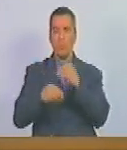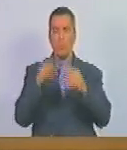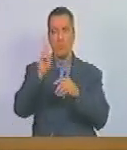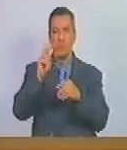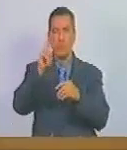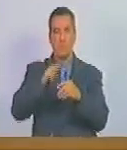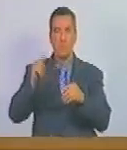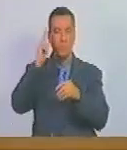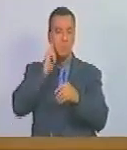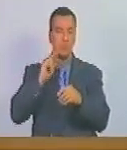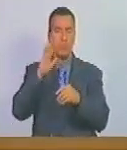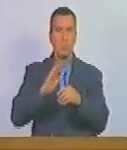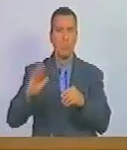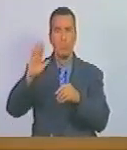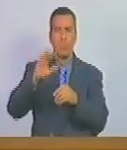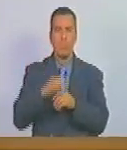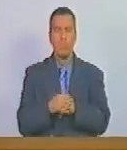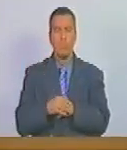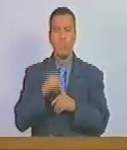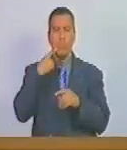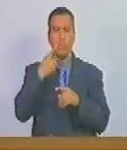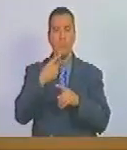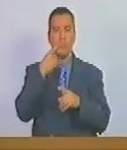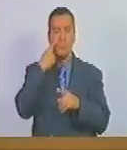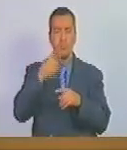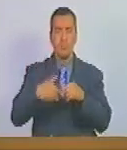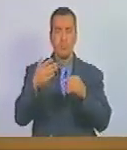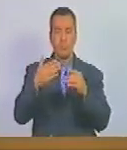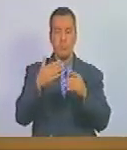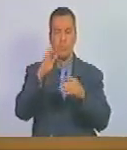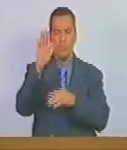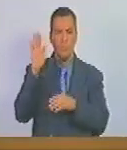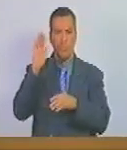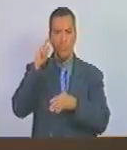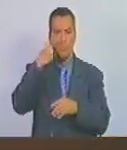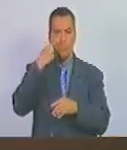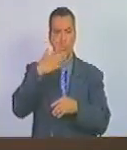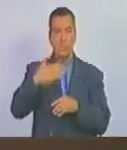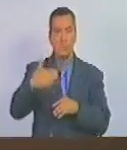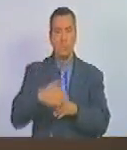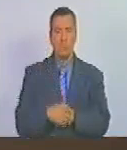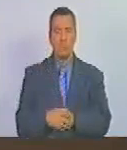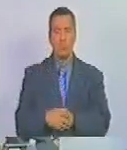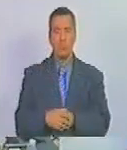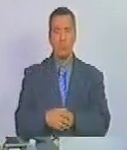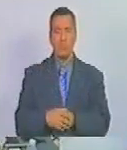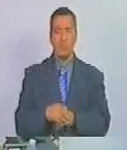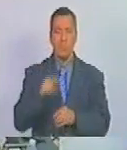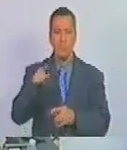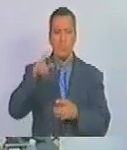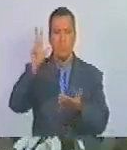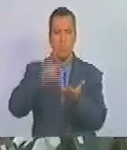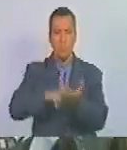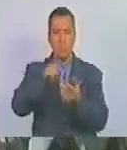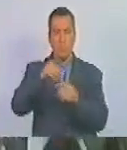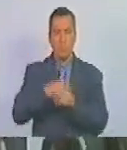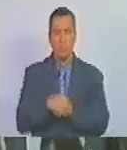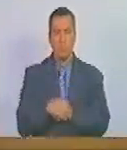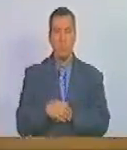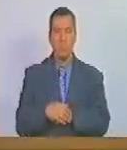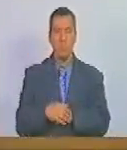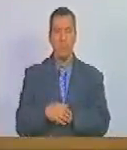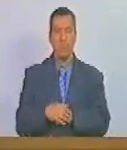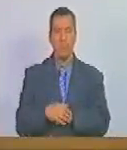república olivariana de venezuela sírvase manifestarlo con la señal de costumbre queda aprobado